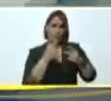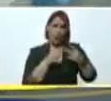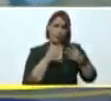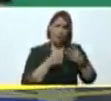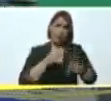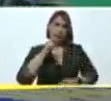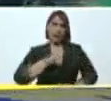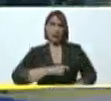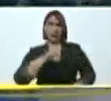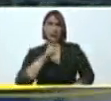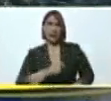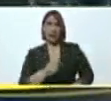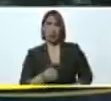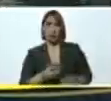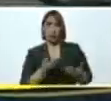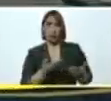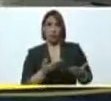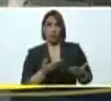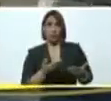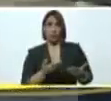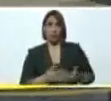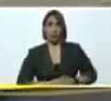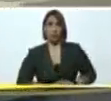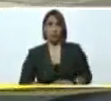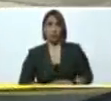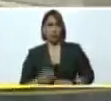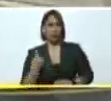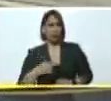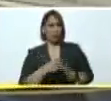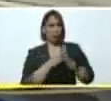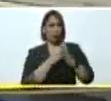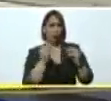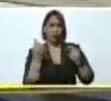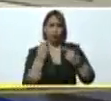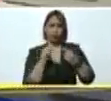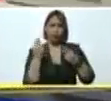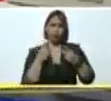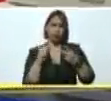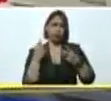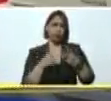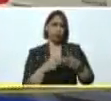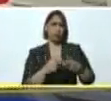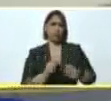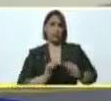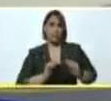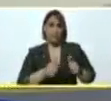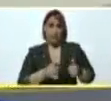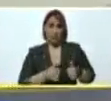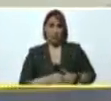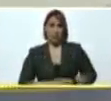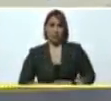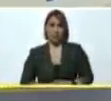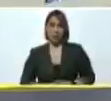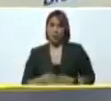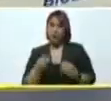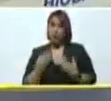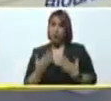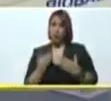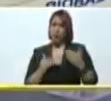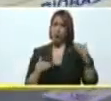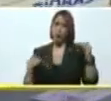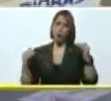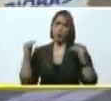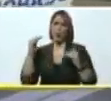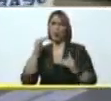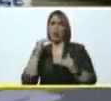eso. Ya tenemos todos los reactivos para comenzar. Bueno, burlando y superando